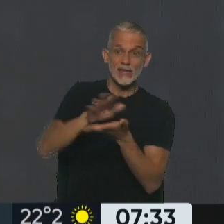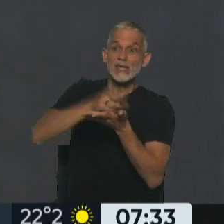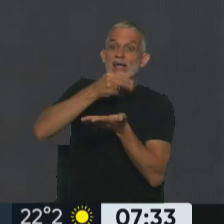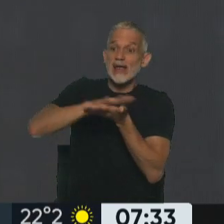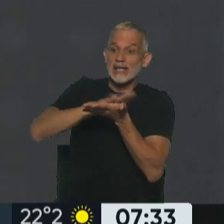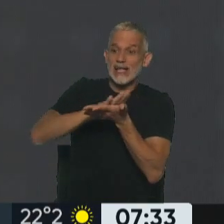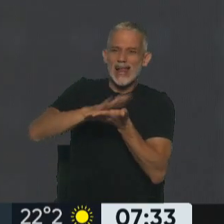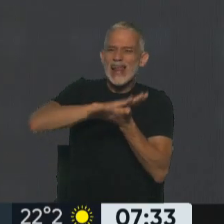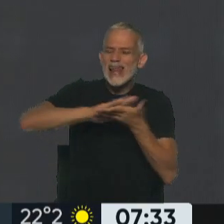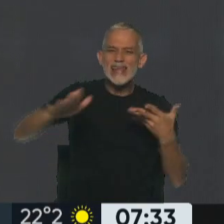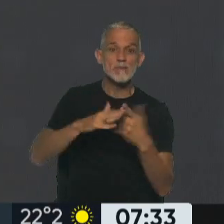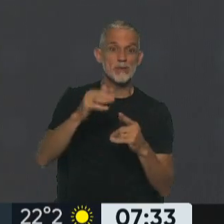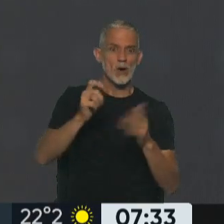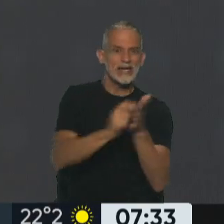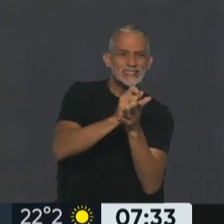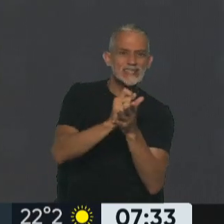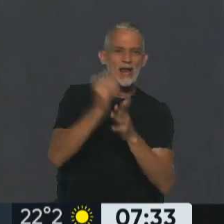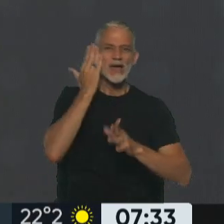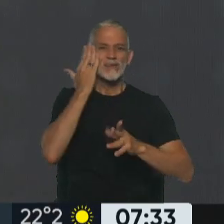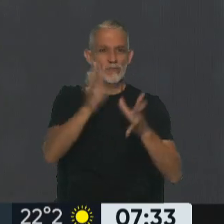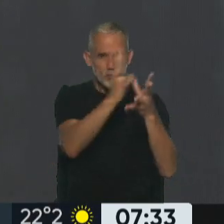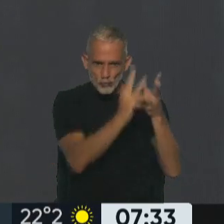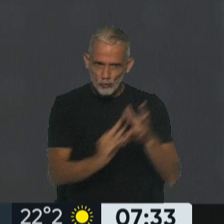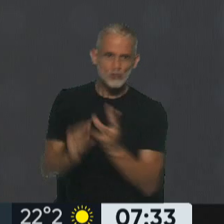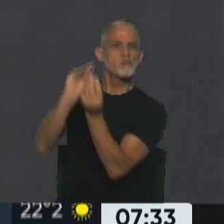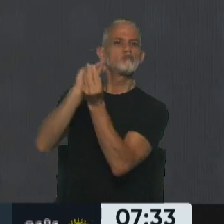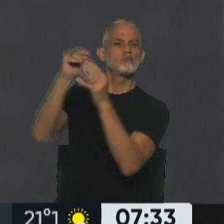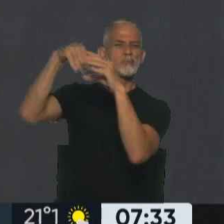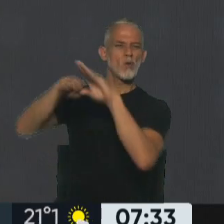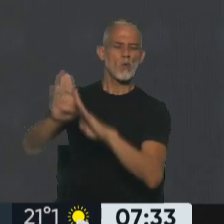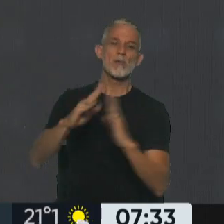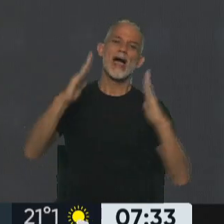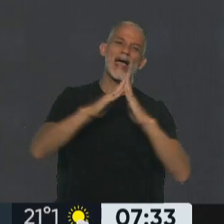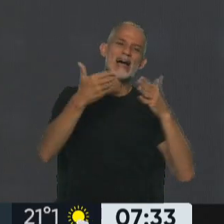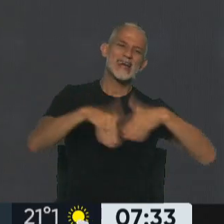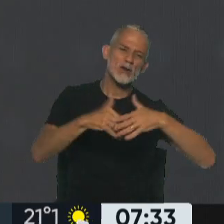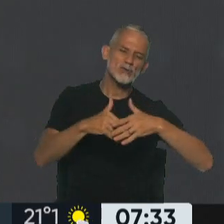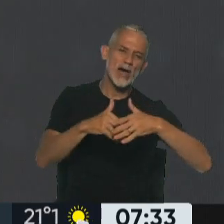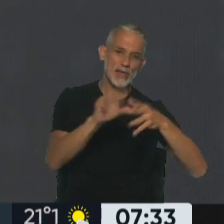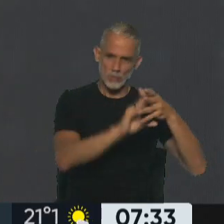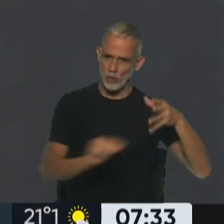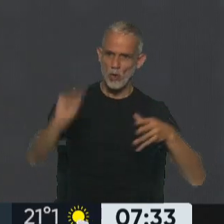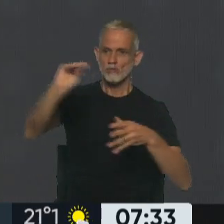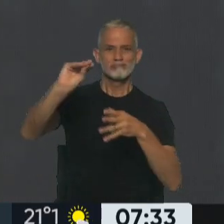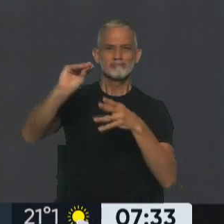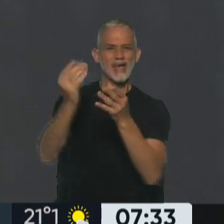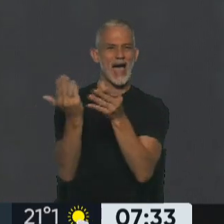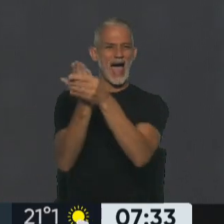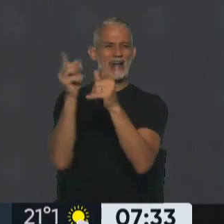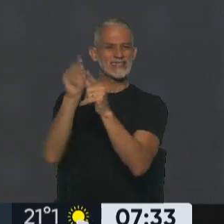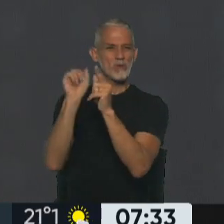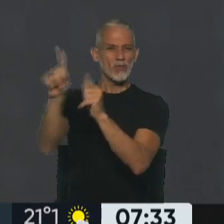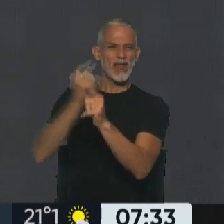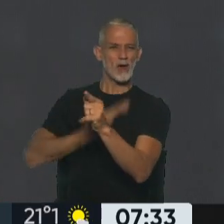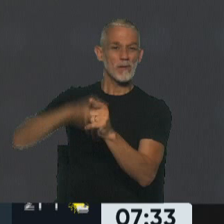en Instagram y en Facebook. Entonces se archivan, por ejemplo, Casa Rosada, cuenta correspondiente al archivo del